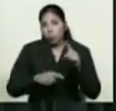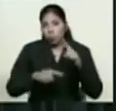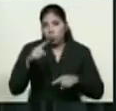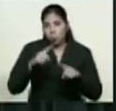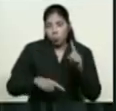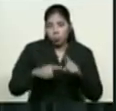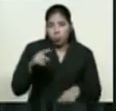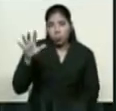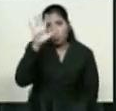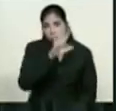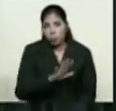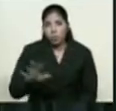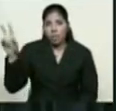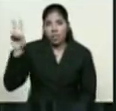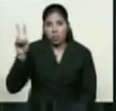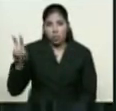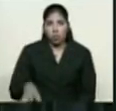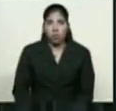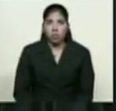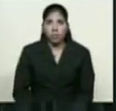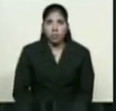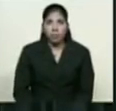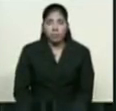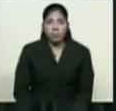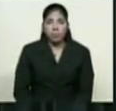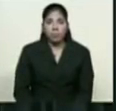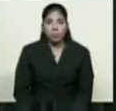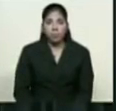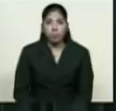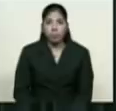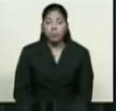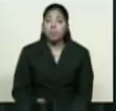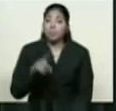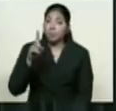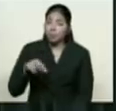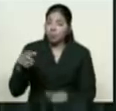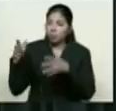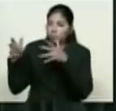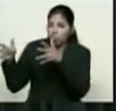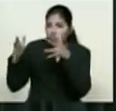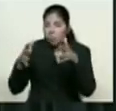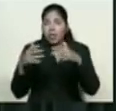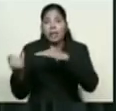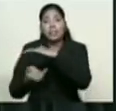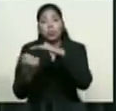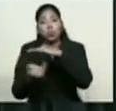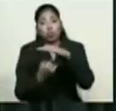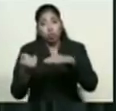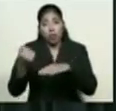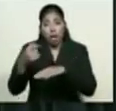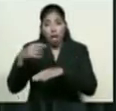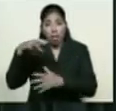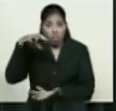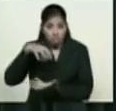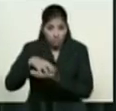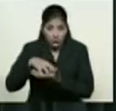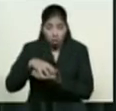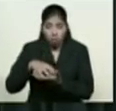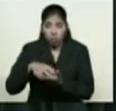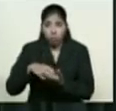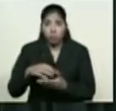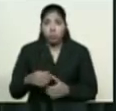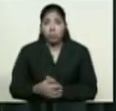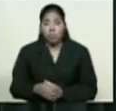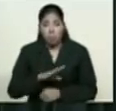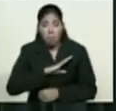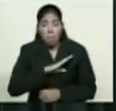A su vez, el presidente ha instruido a todas las instituciones del Estado que generen divisa por su actividad